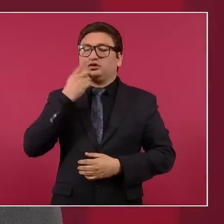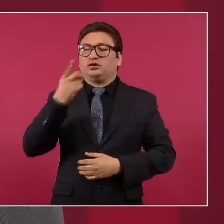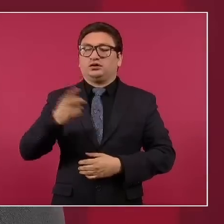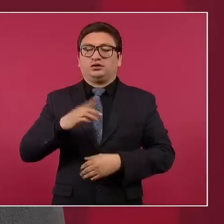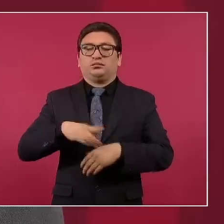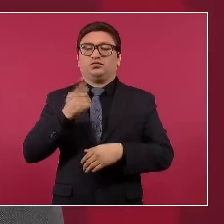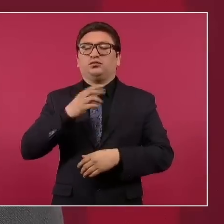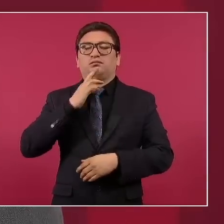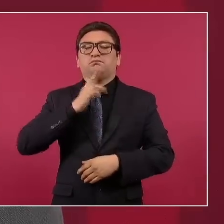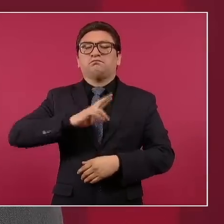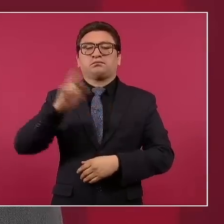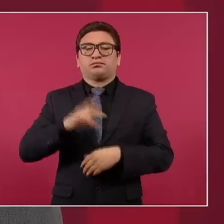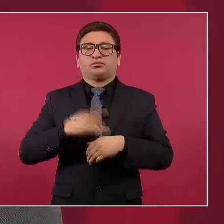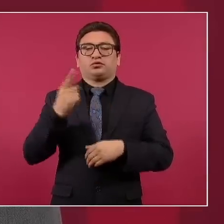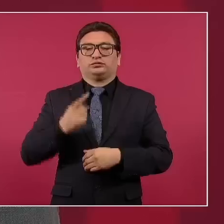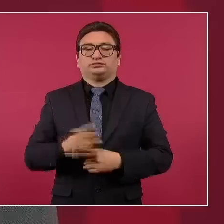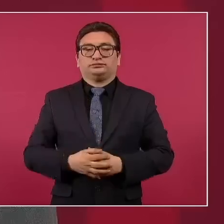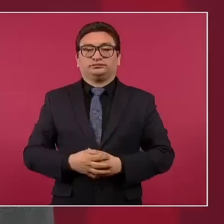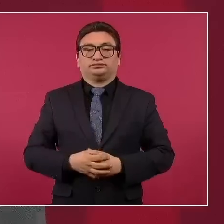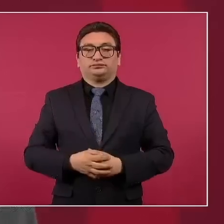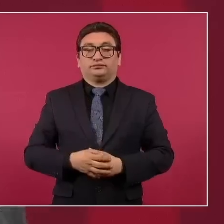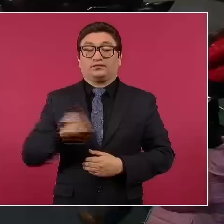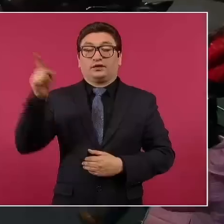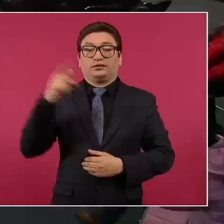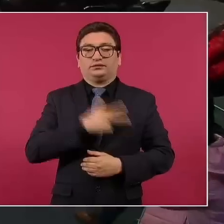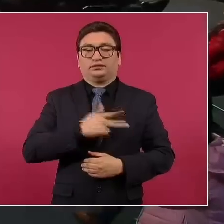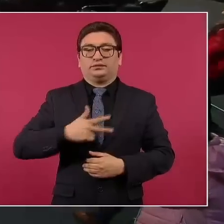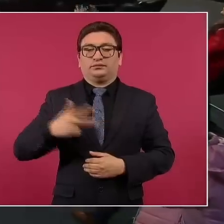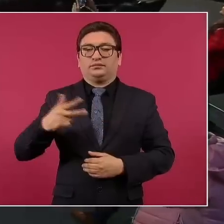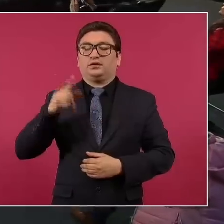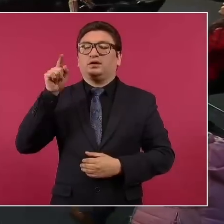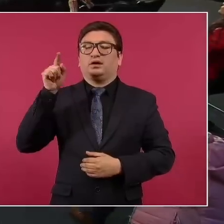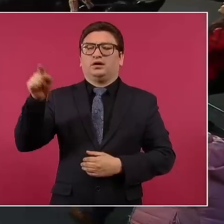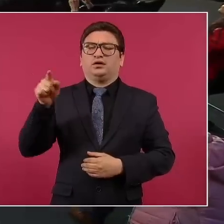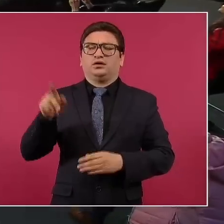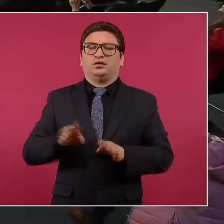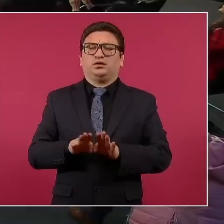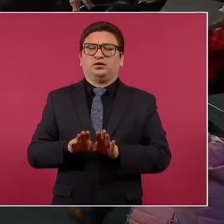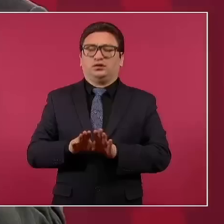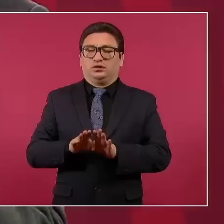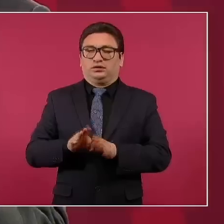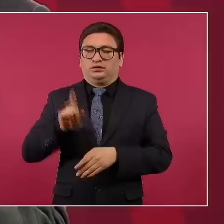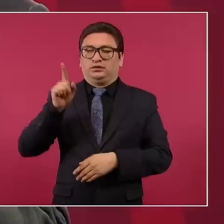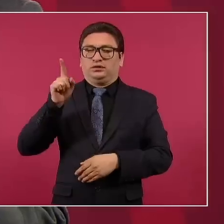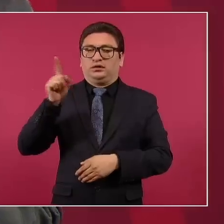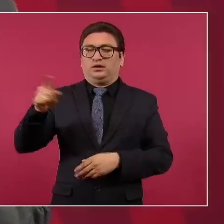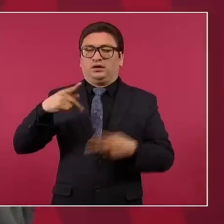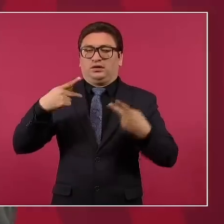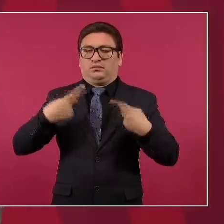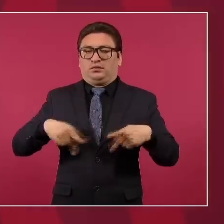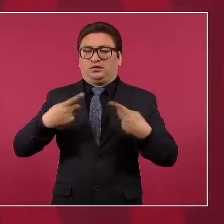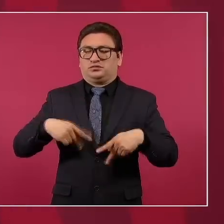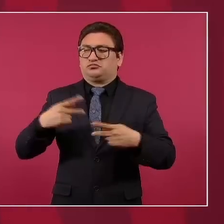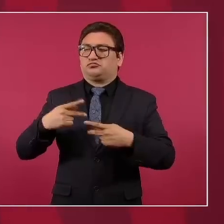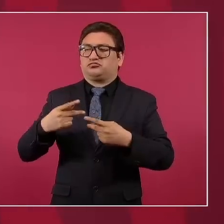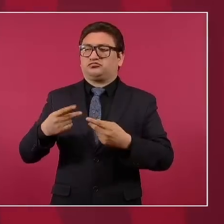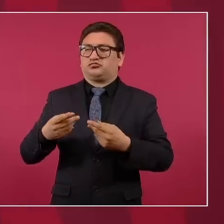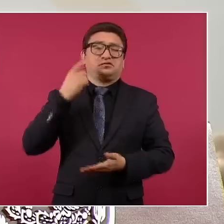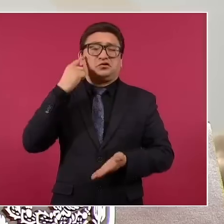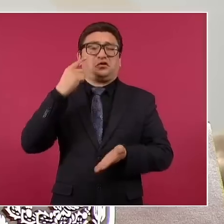va a ser mejor? Porque Dinamarca tiene mucho menos población que México.